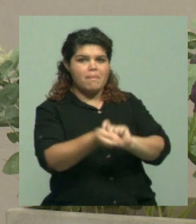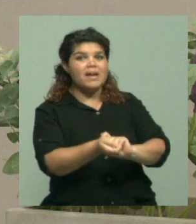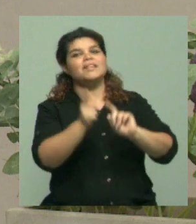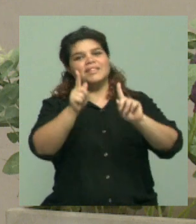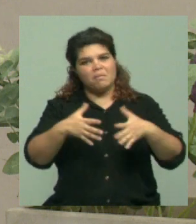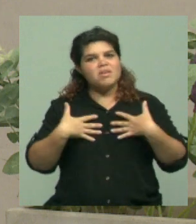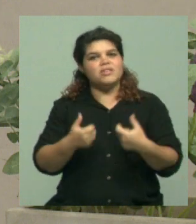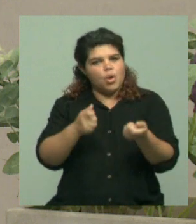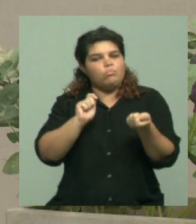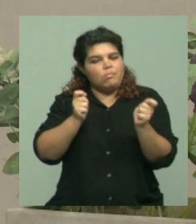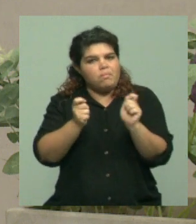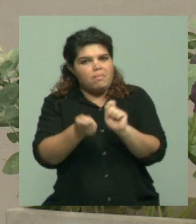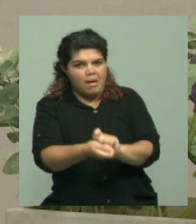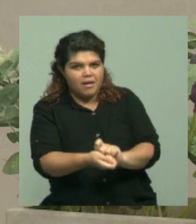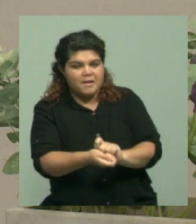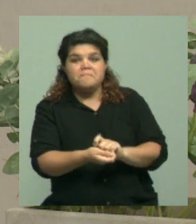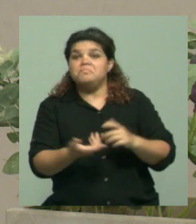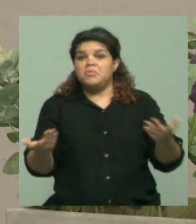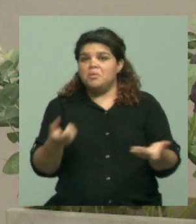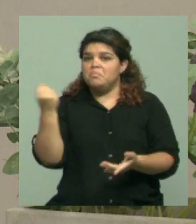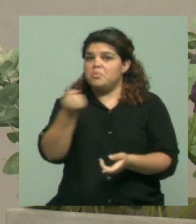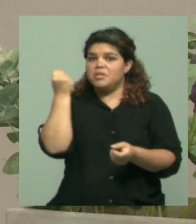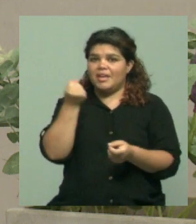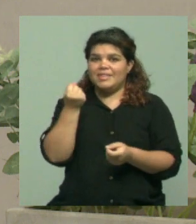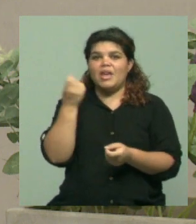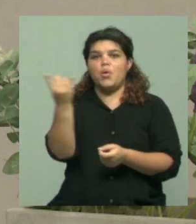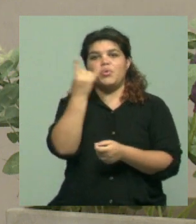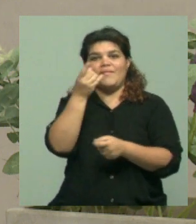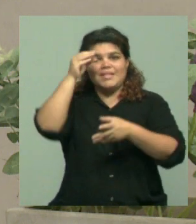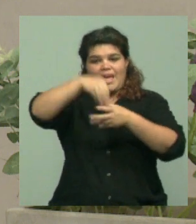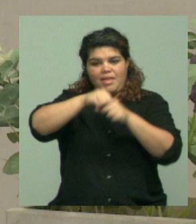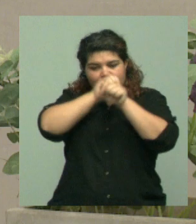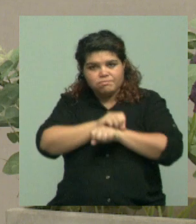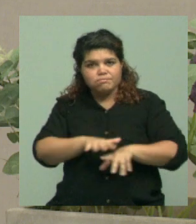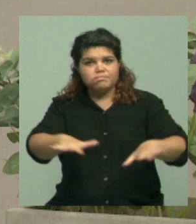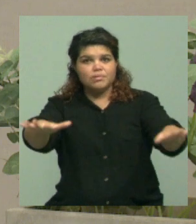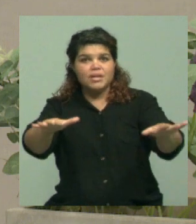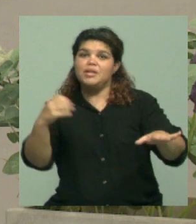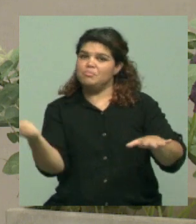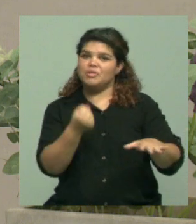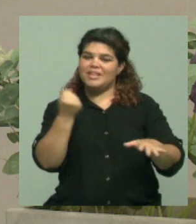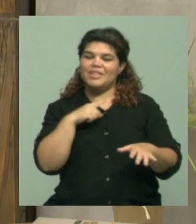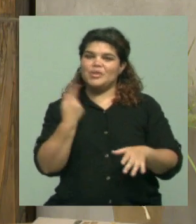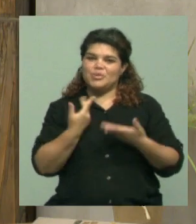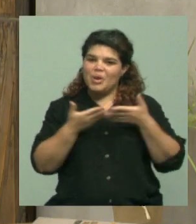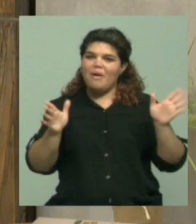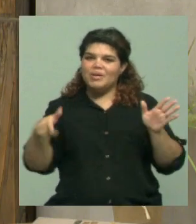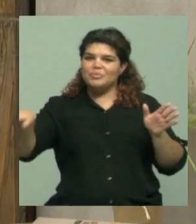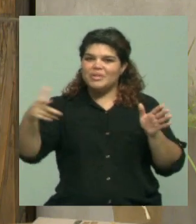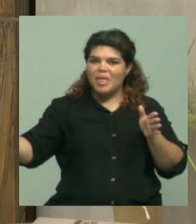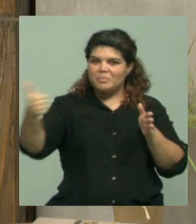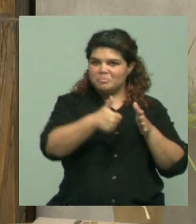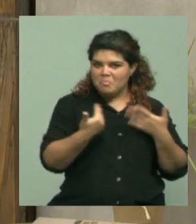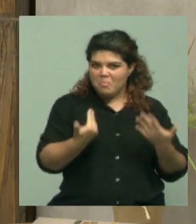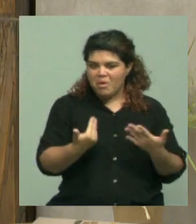salud. Así es que todo lo que tenga que ver con divulgar lo que está sucediendo en el ámbito universitario, tenemos siempre las puertas abiertas aquí en Apuntes. Así es que muchas gracias.